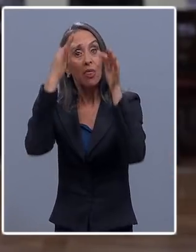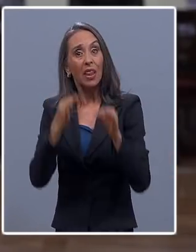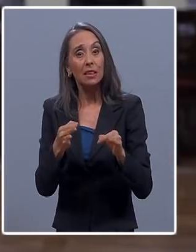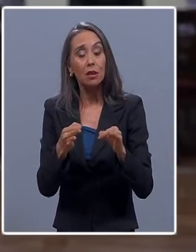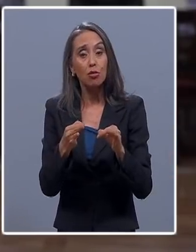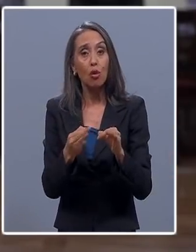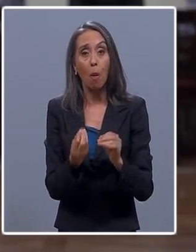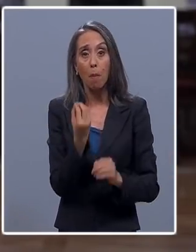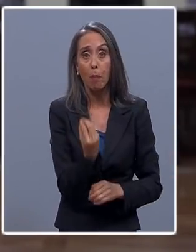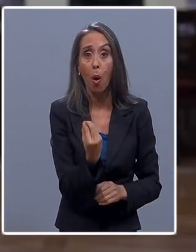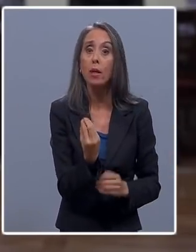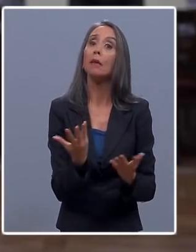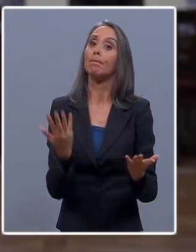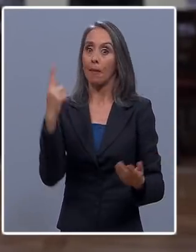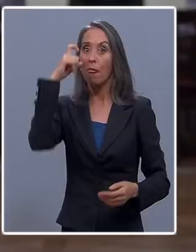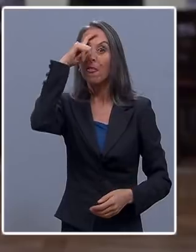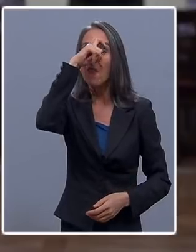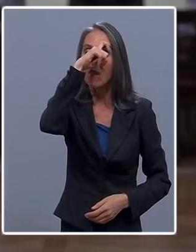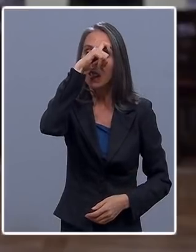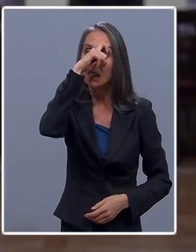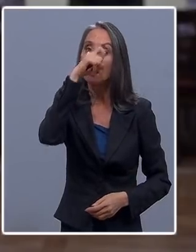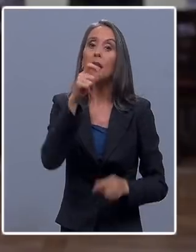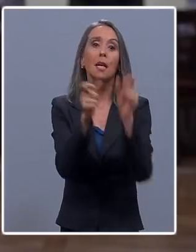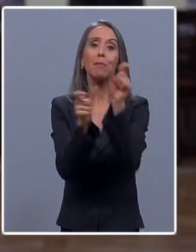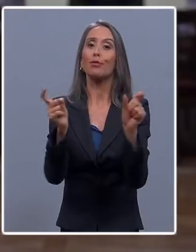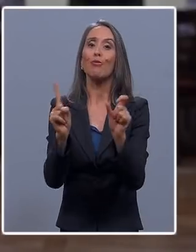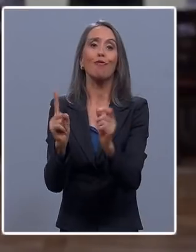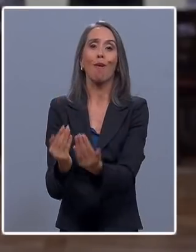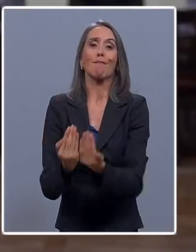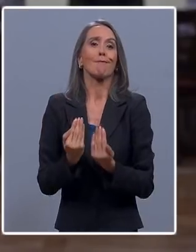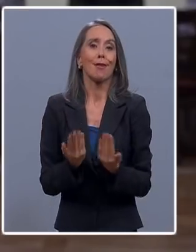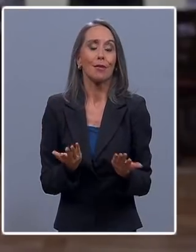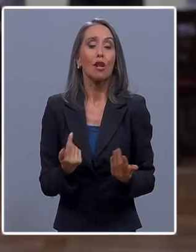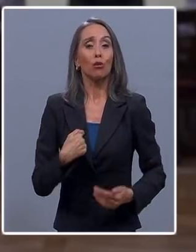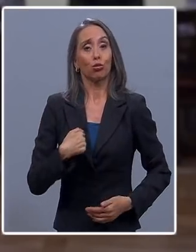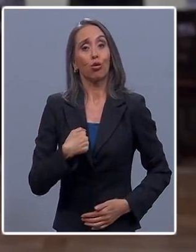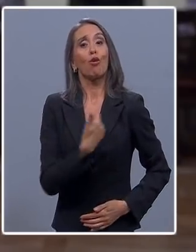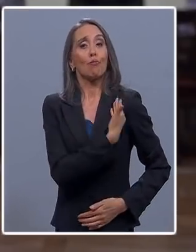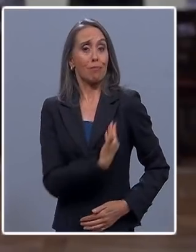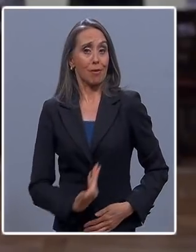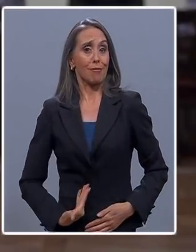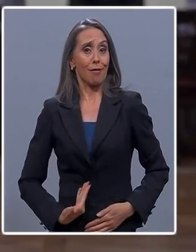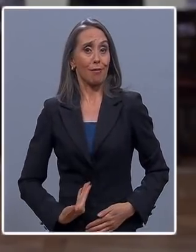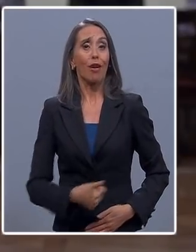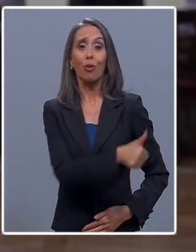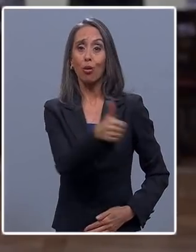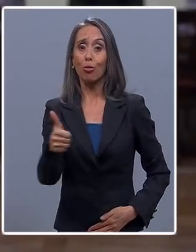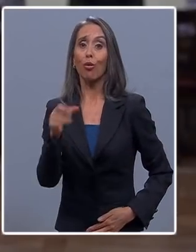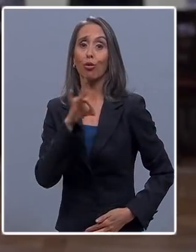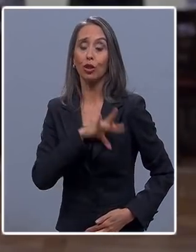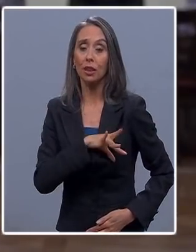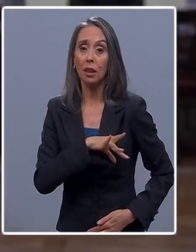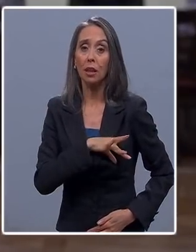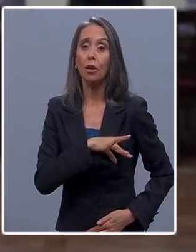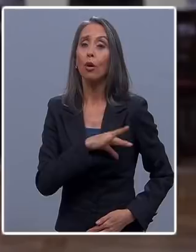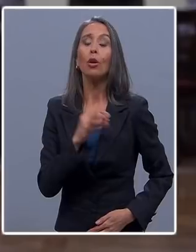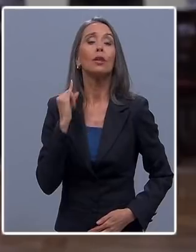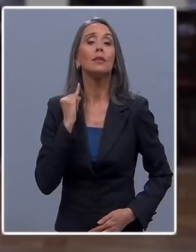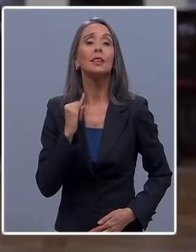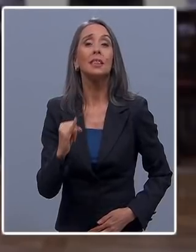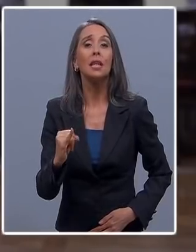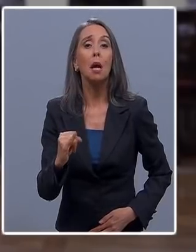correctas son difíciles y son impopulares y como presidente de todos los chilenos siempre